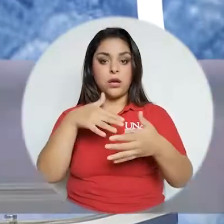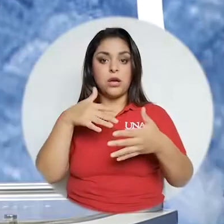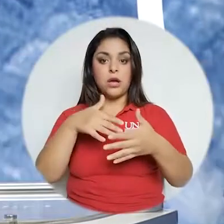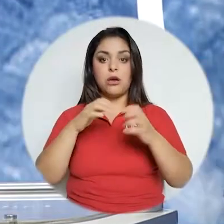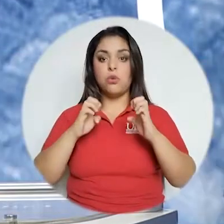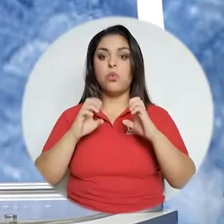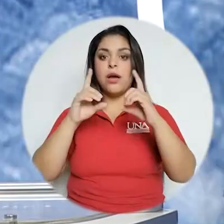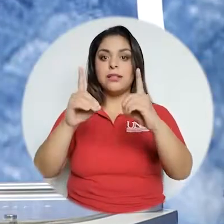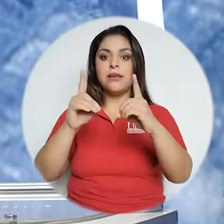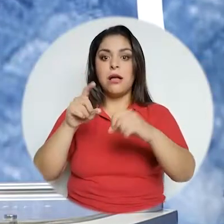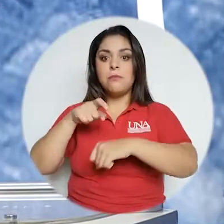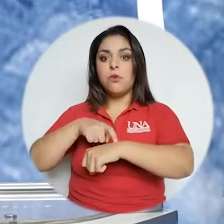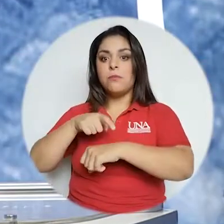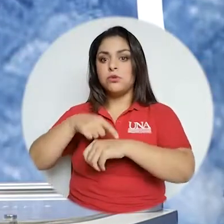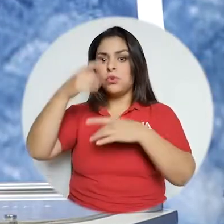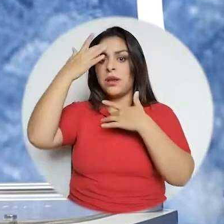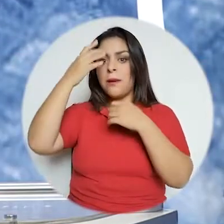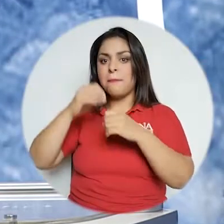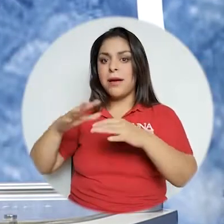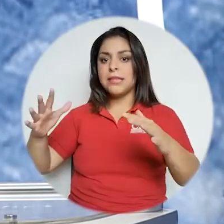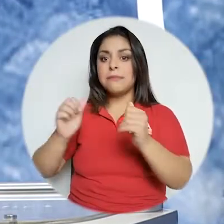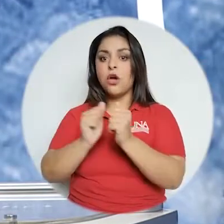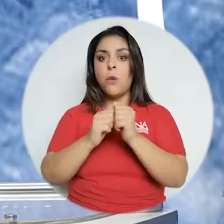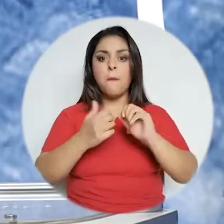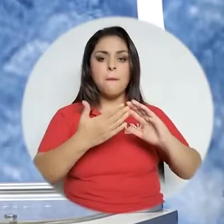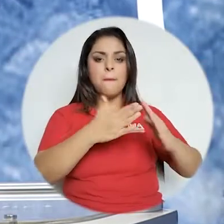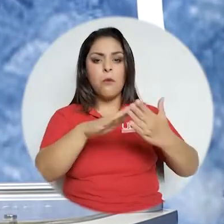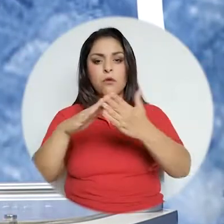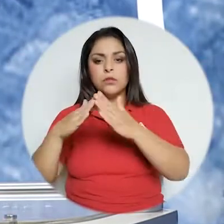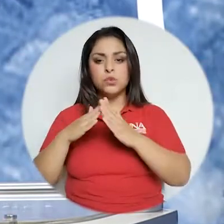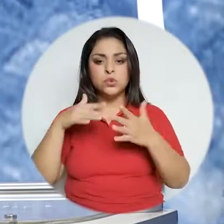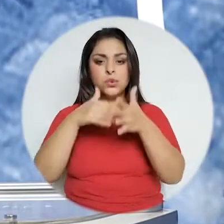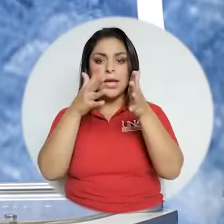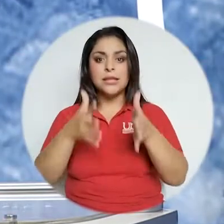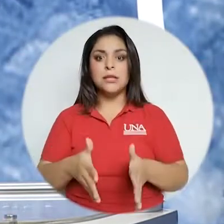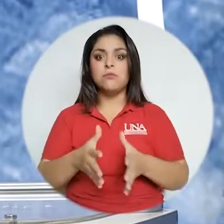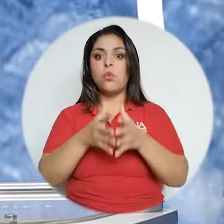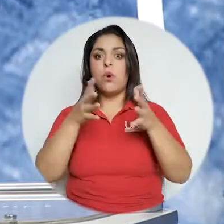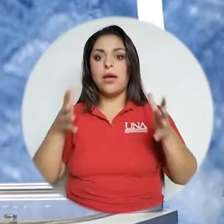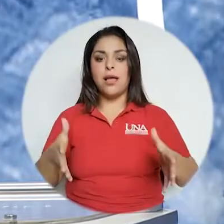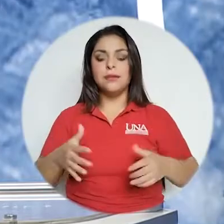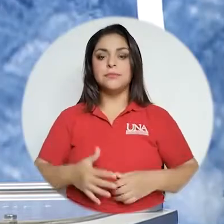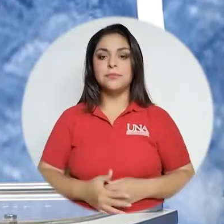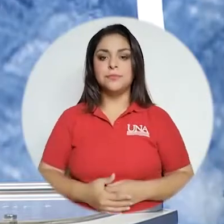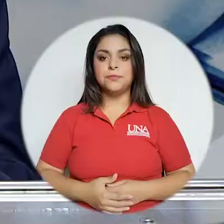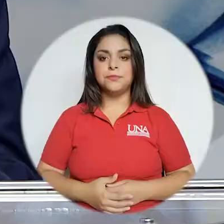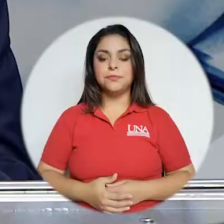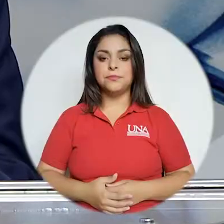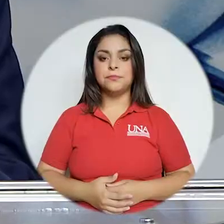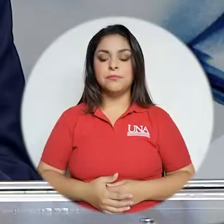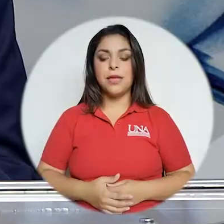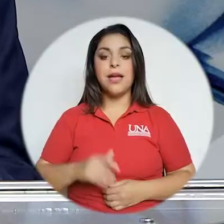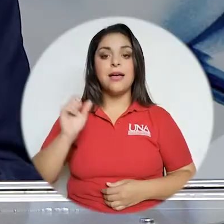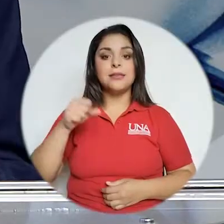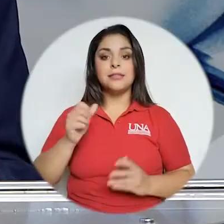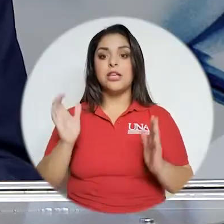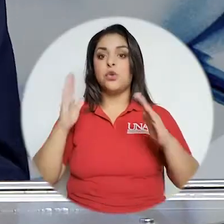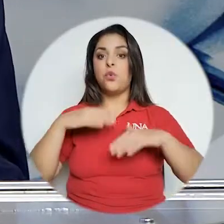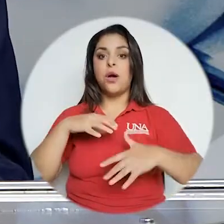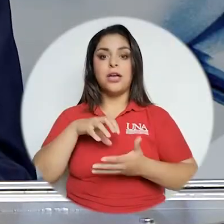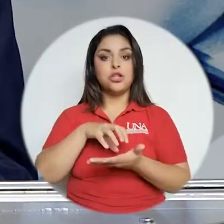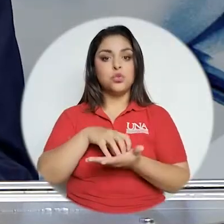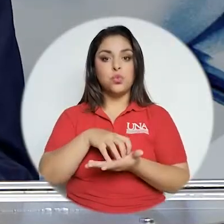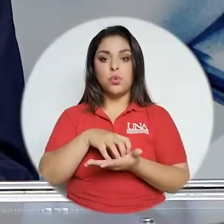con su labor educativa en el marco de una pandemia con una población estudiantil muy significativa. No hay duda,